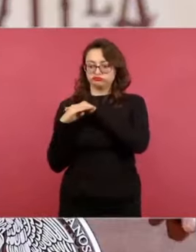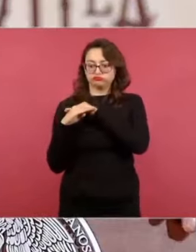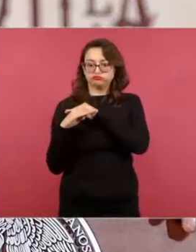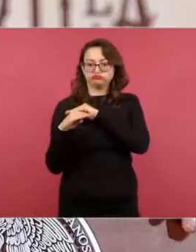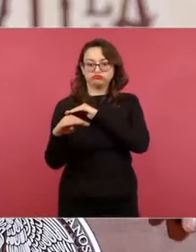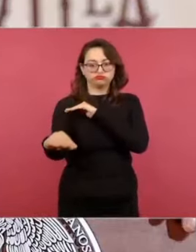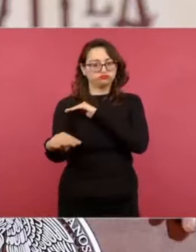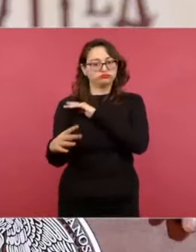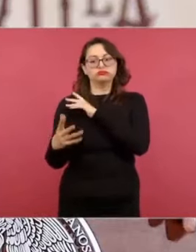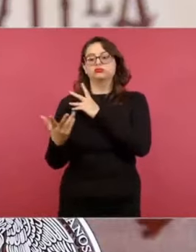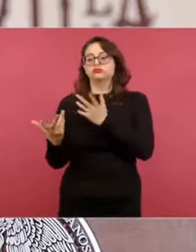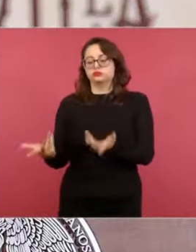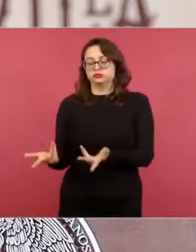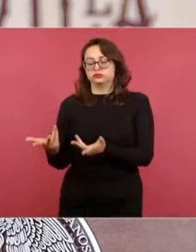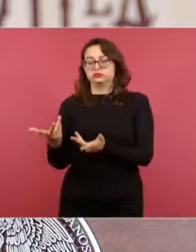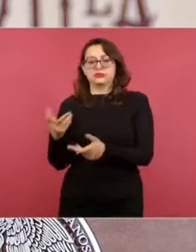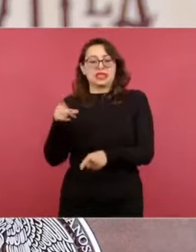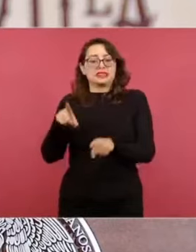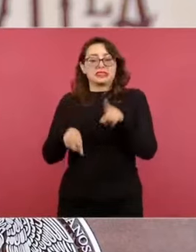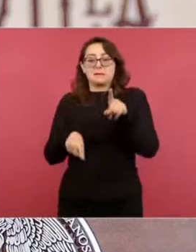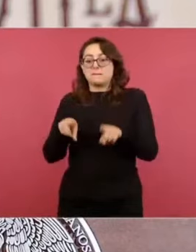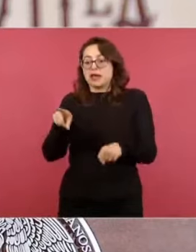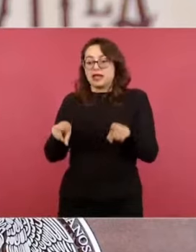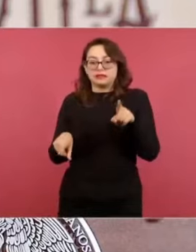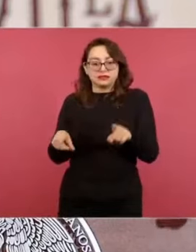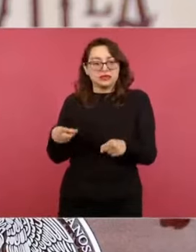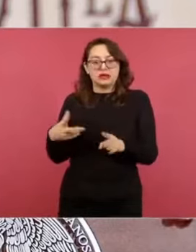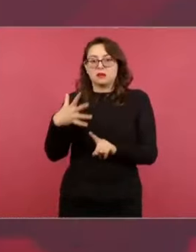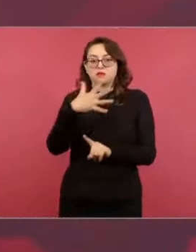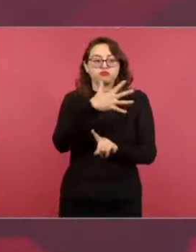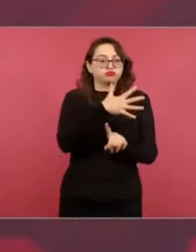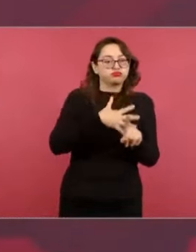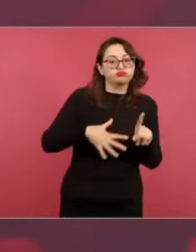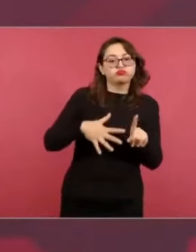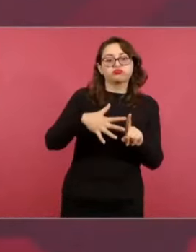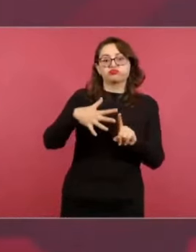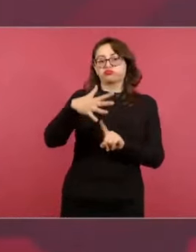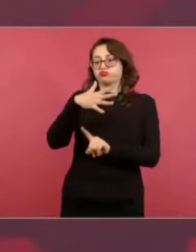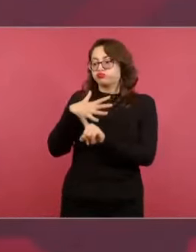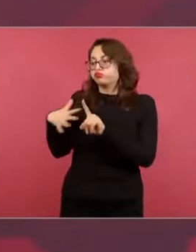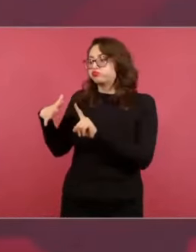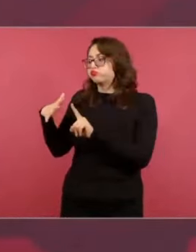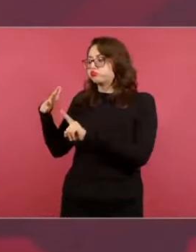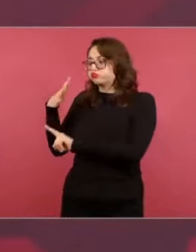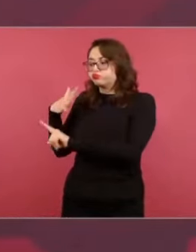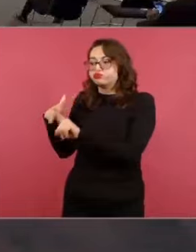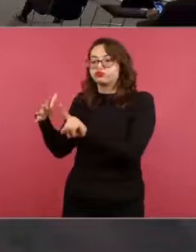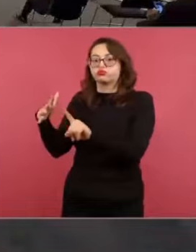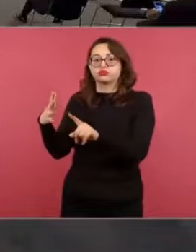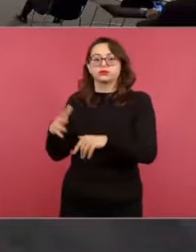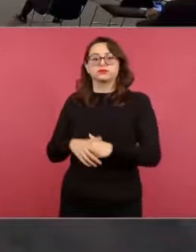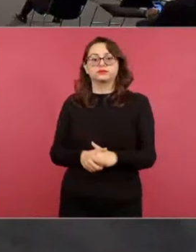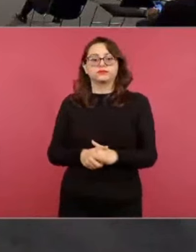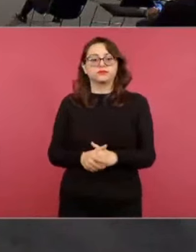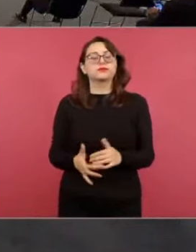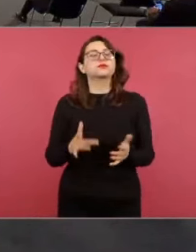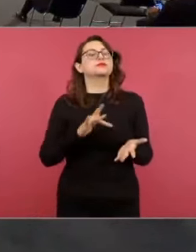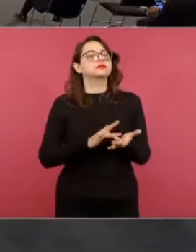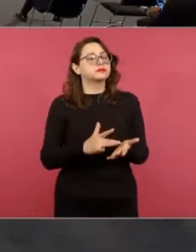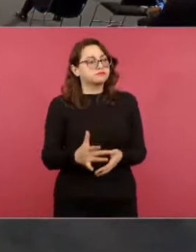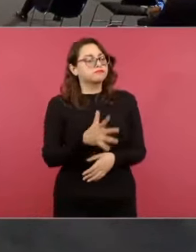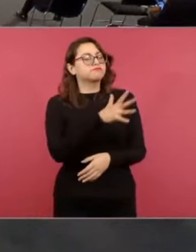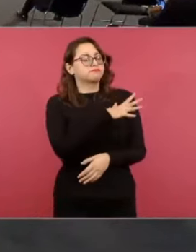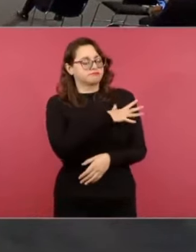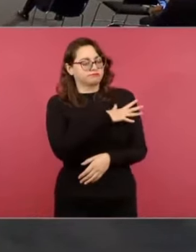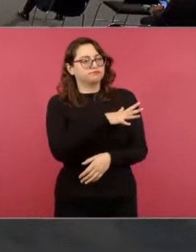está construyendo encima, dependiendo del tamaño de las oquedades que se van encontrando. Gracias, general. Como